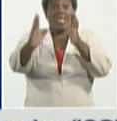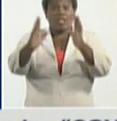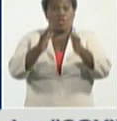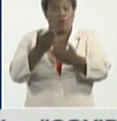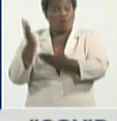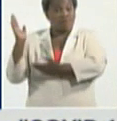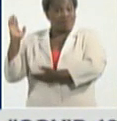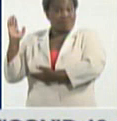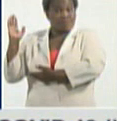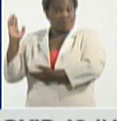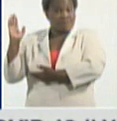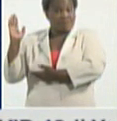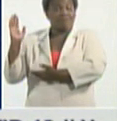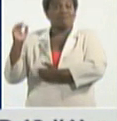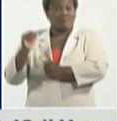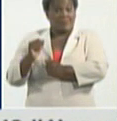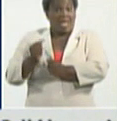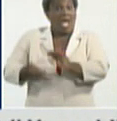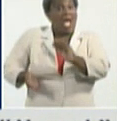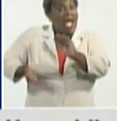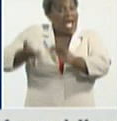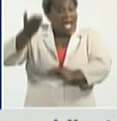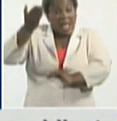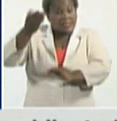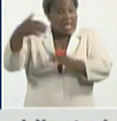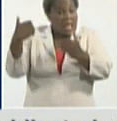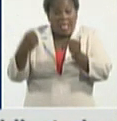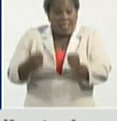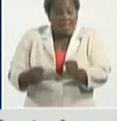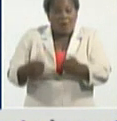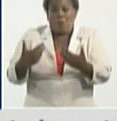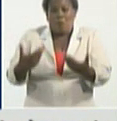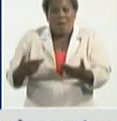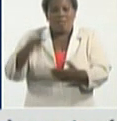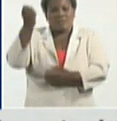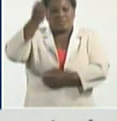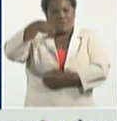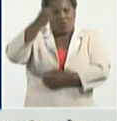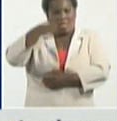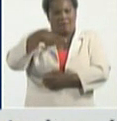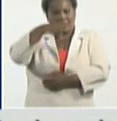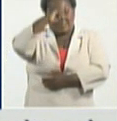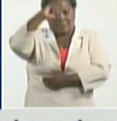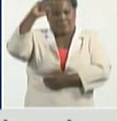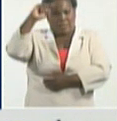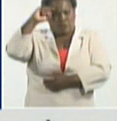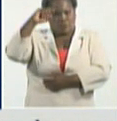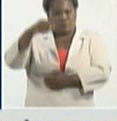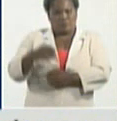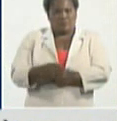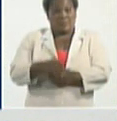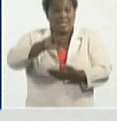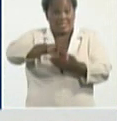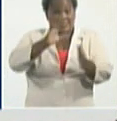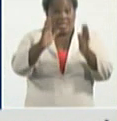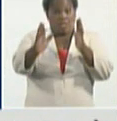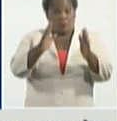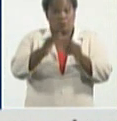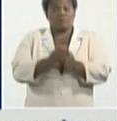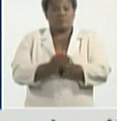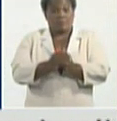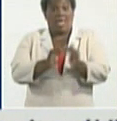se concentra en muy alta complejidad, Cielo de Ávila y Santi Espíritus. En alta